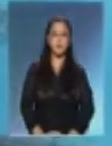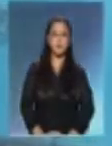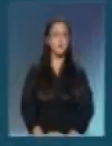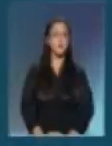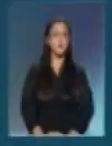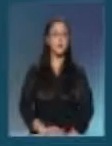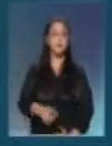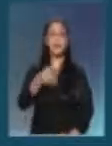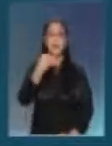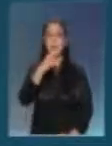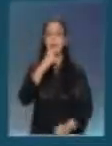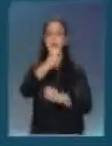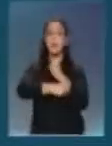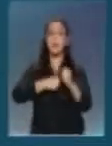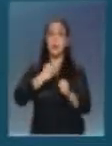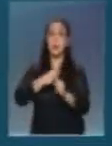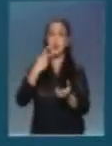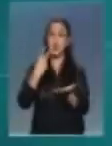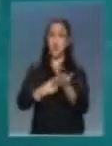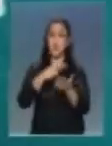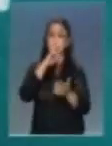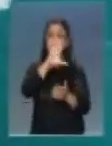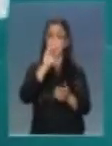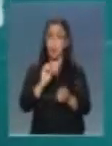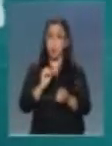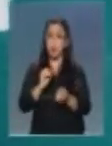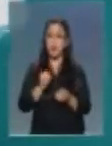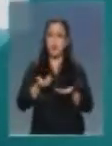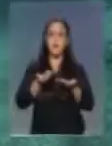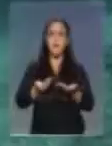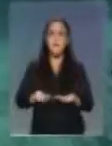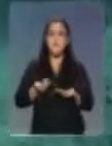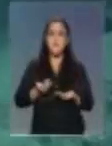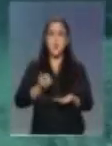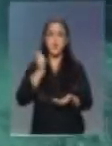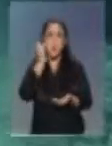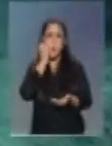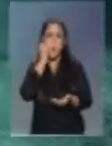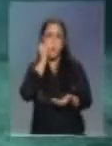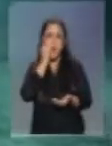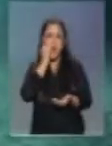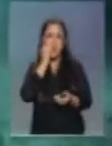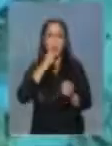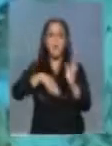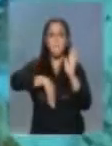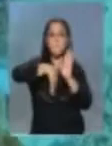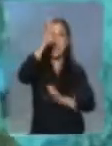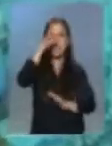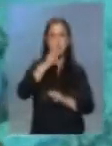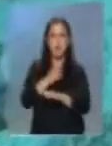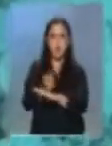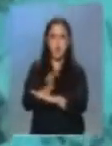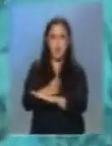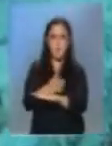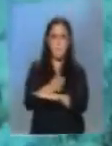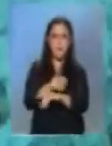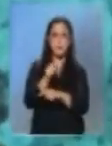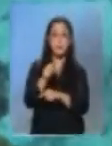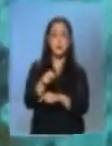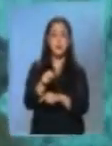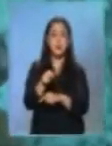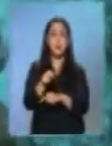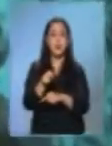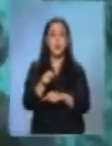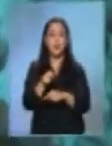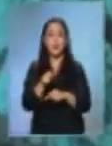Se estima que para el 2050 el peso de los plásticos en el océano será mayor que el de todos los peces. Peor aún, sus larvas se hacen